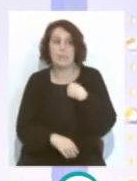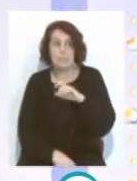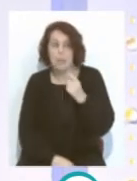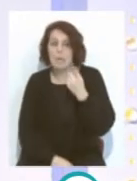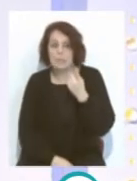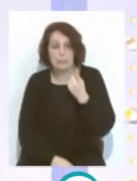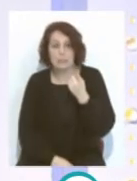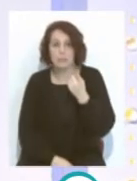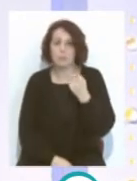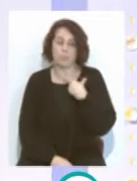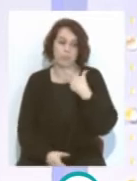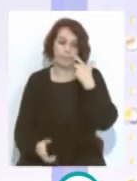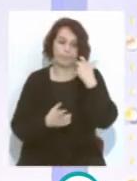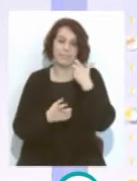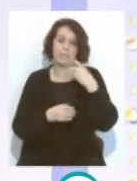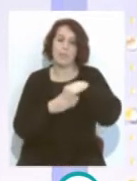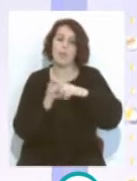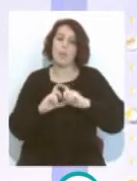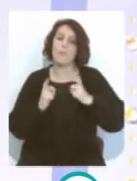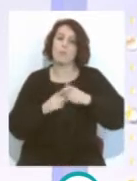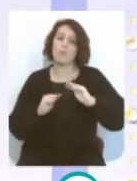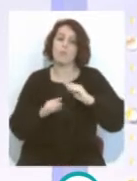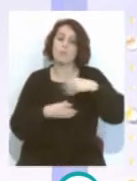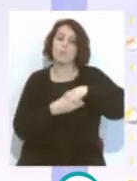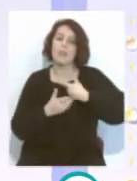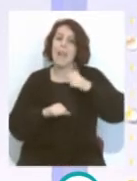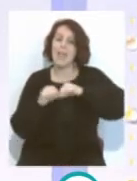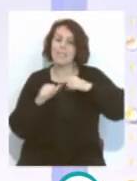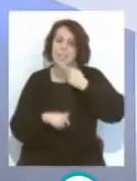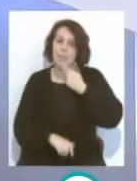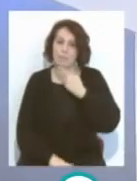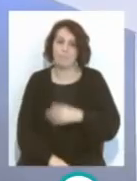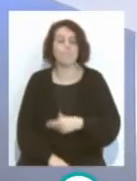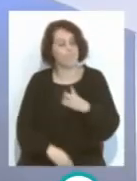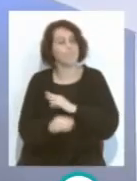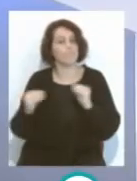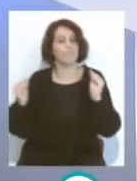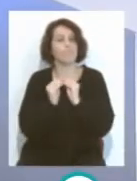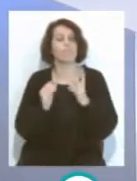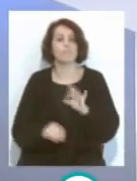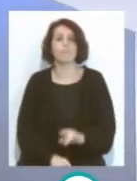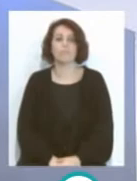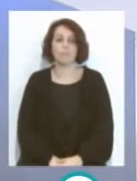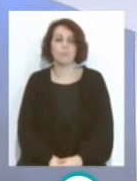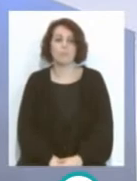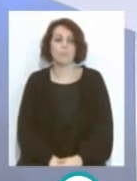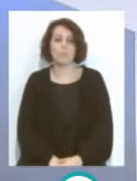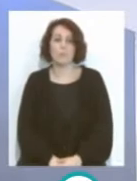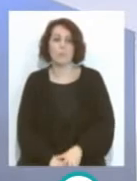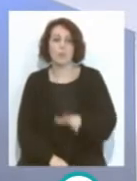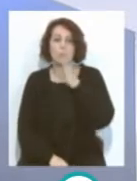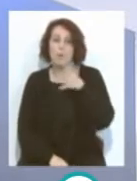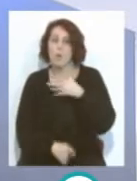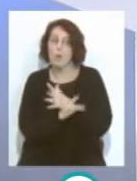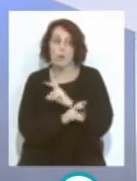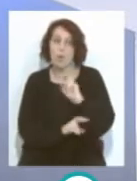el que más, es determinante dentro de su equipo en la Liga Santander. Estoy de acuerdo contigo, sí, porque hay otros jugadores que